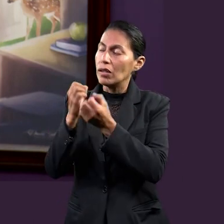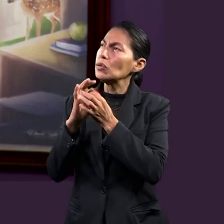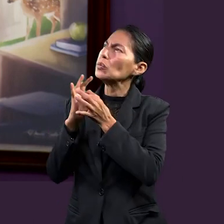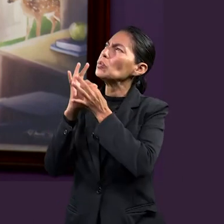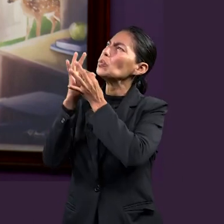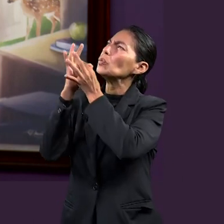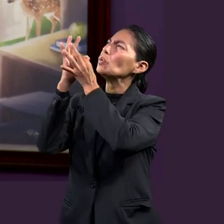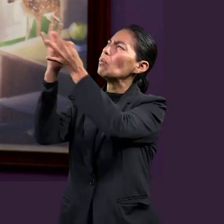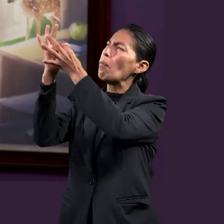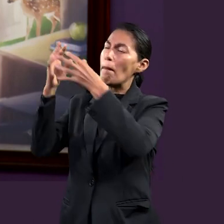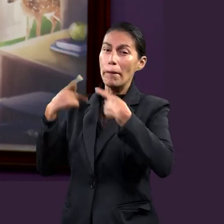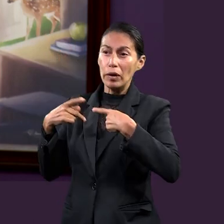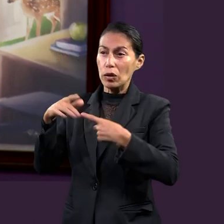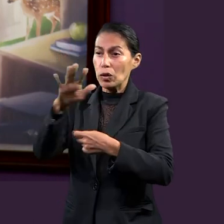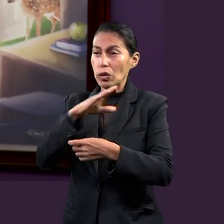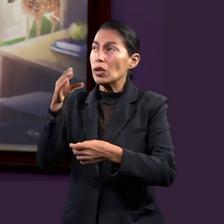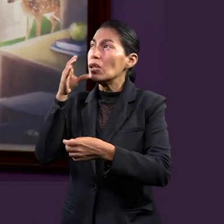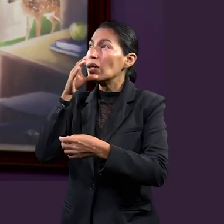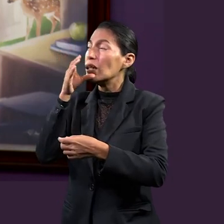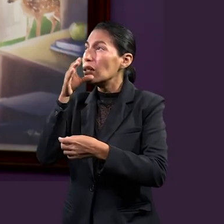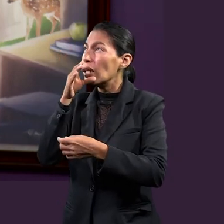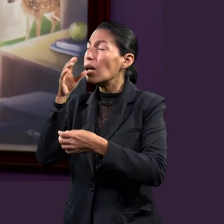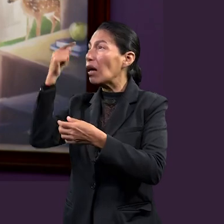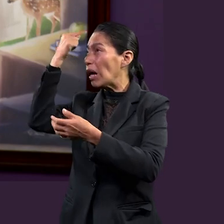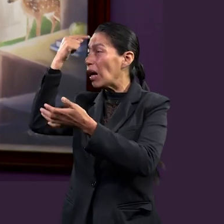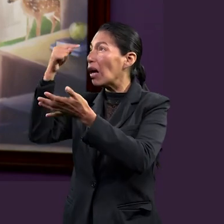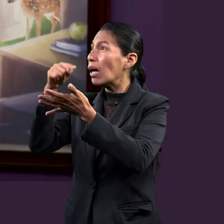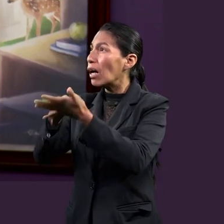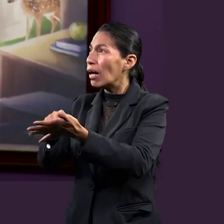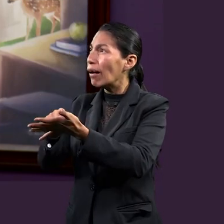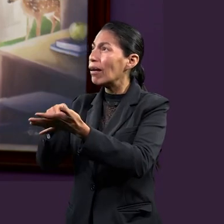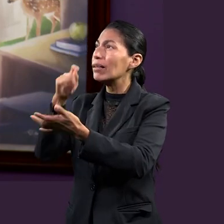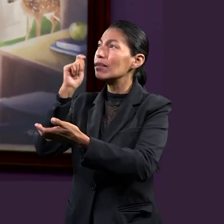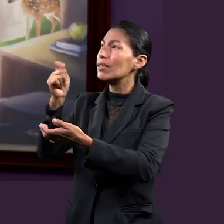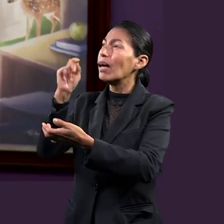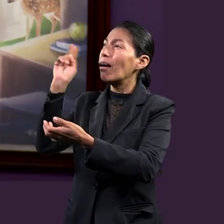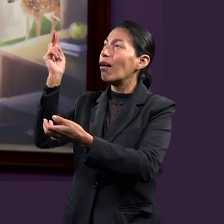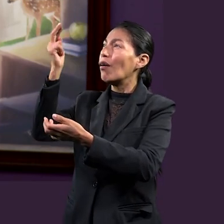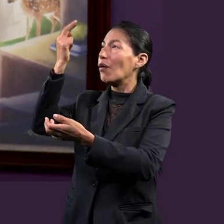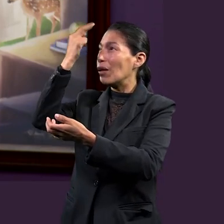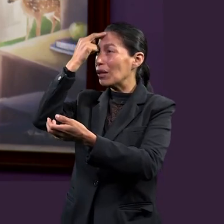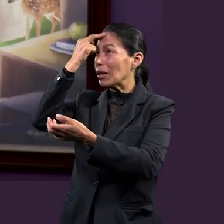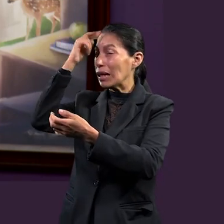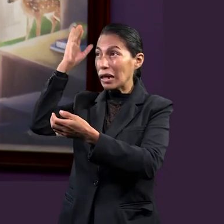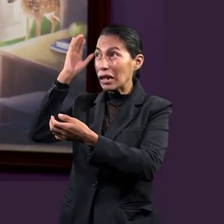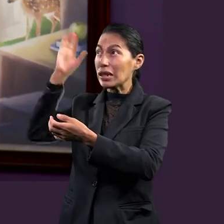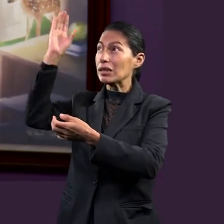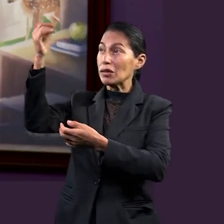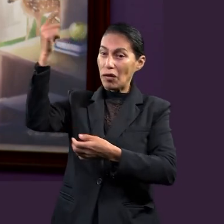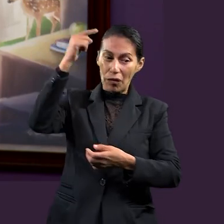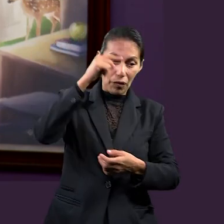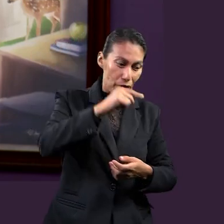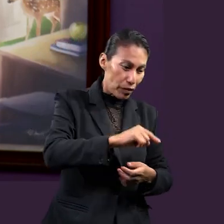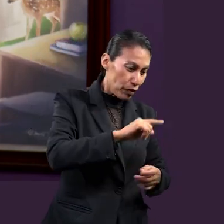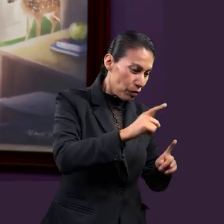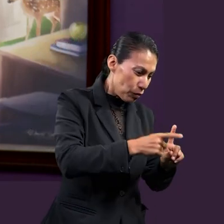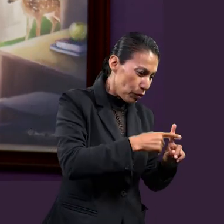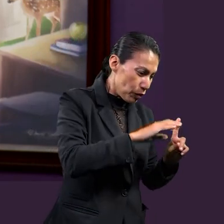símbolo de la salvación presente que experimentan los creyentes en solidaridad con Cristo. Es